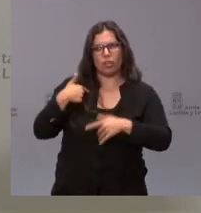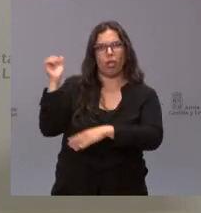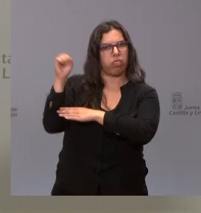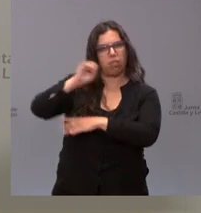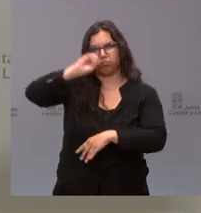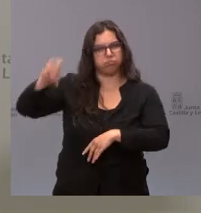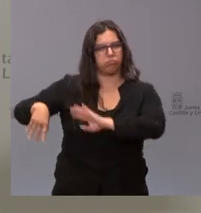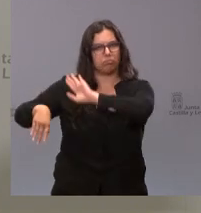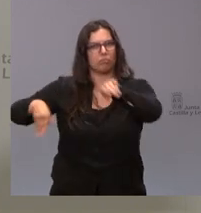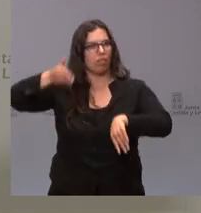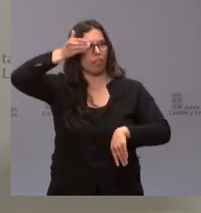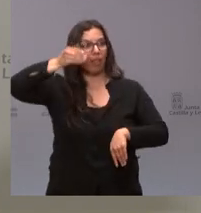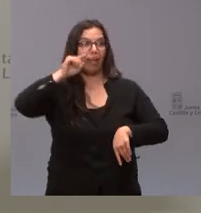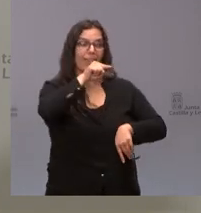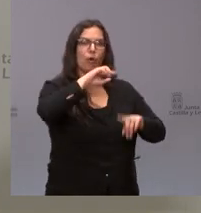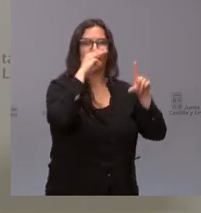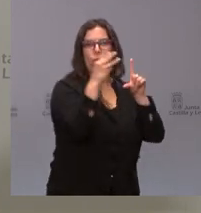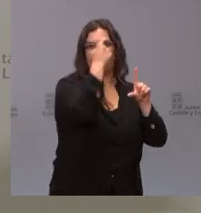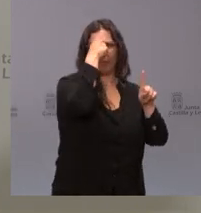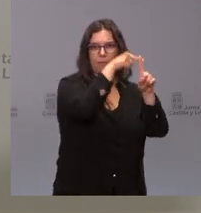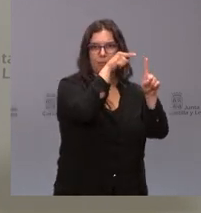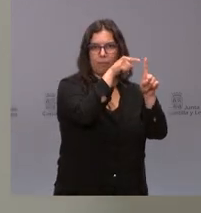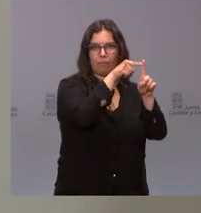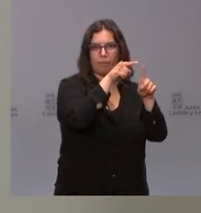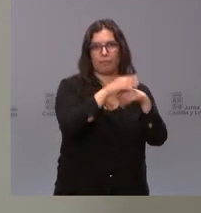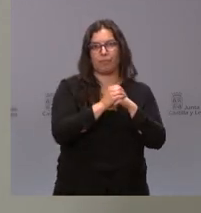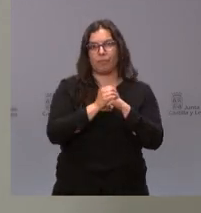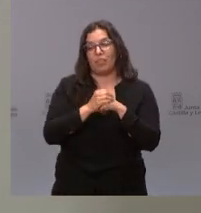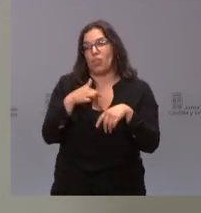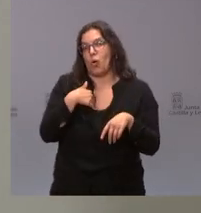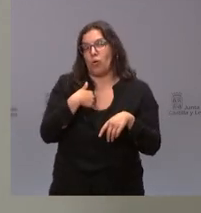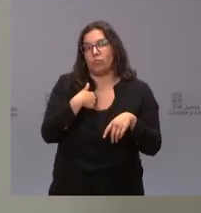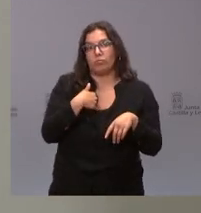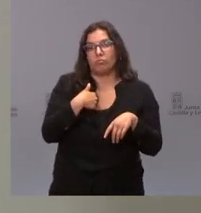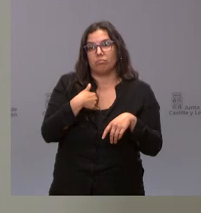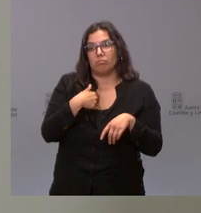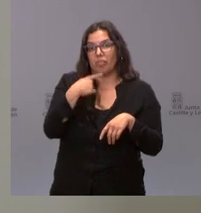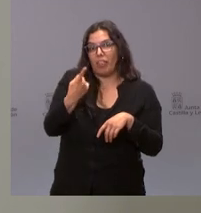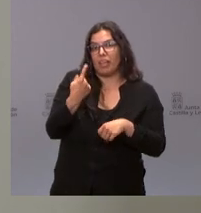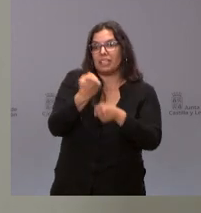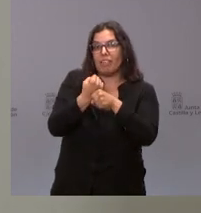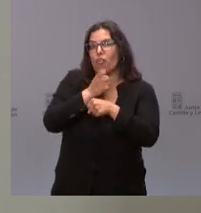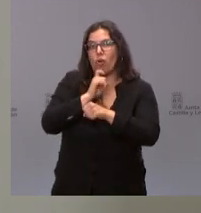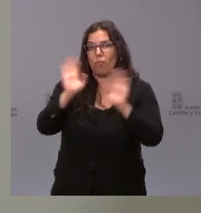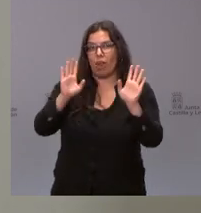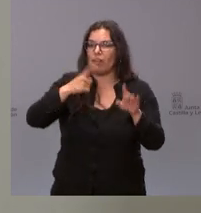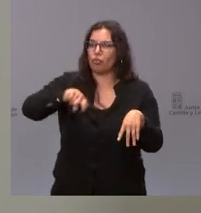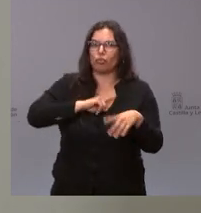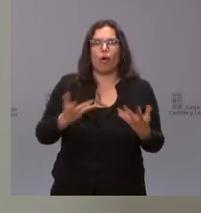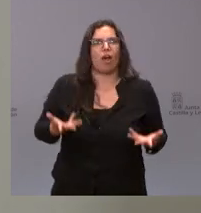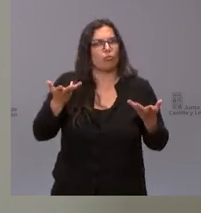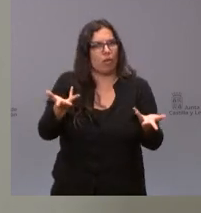consejería mientras no esté colgado en la web o cómo va Bueno no voy a ser yo quien les diga cómo tienen que actuar nosotros estamos aquí para ayudarles